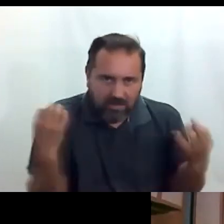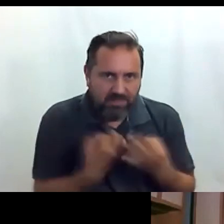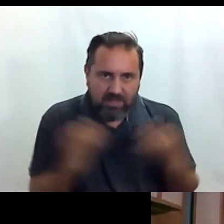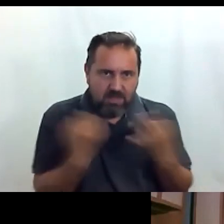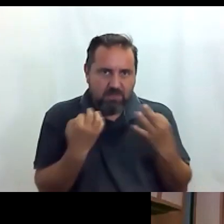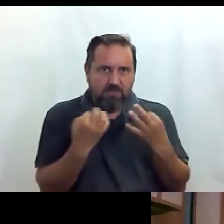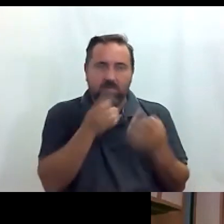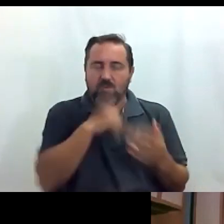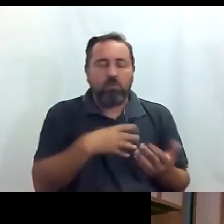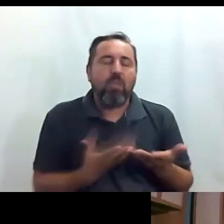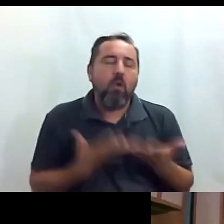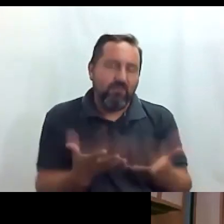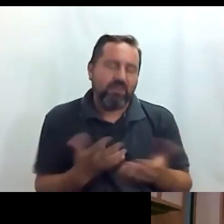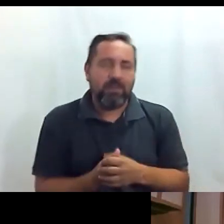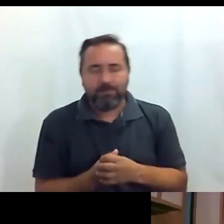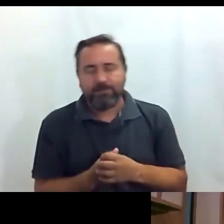ella puede ofrecer